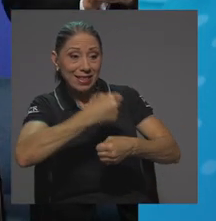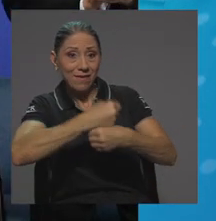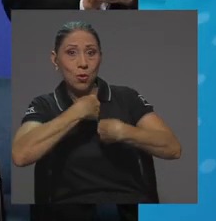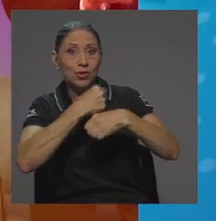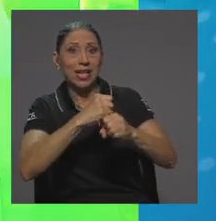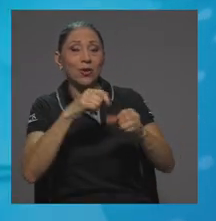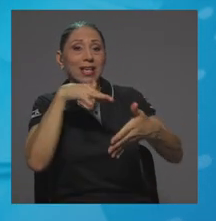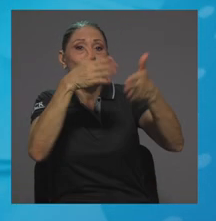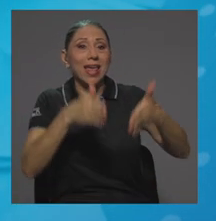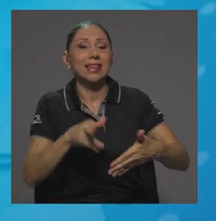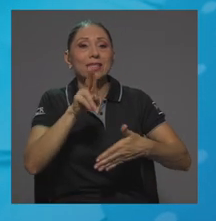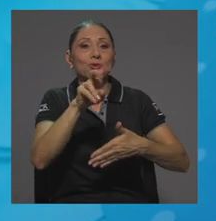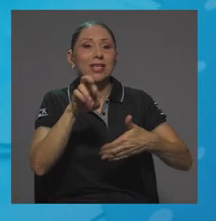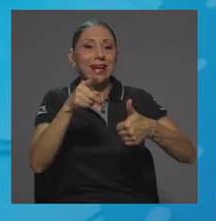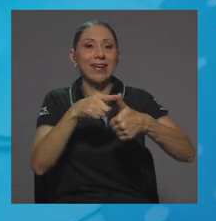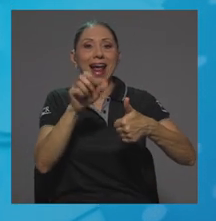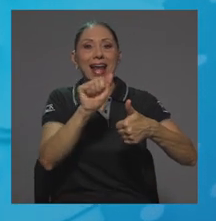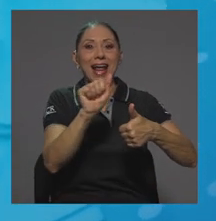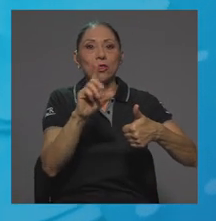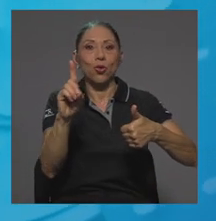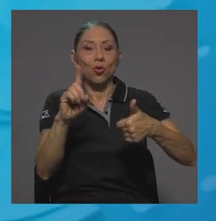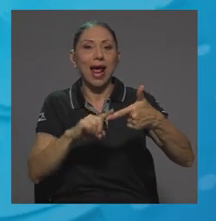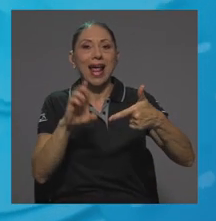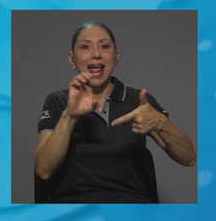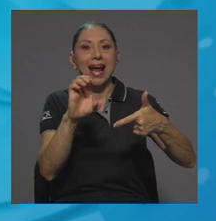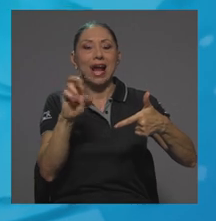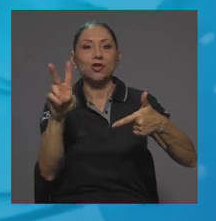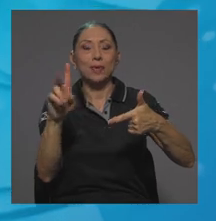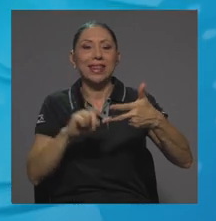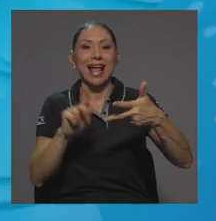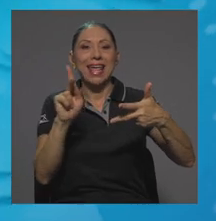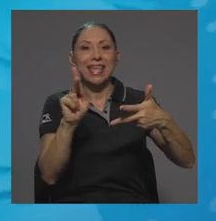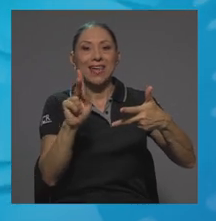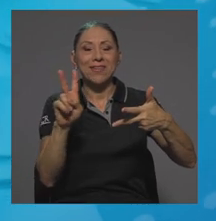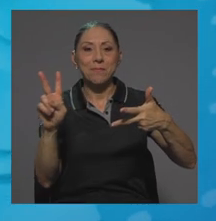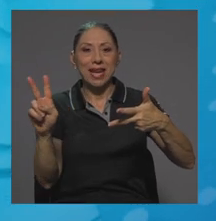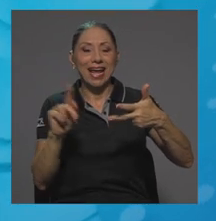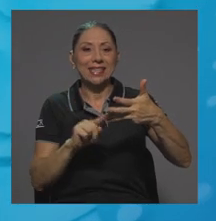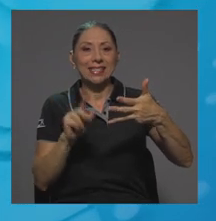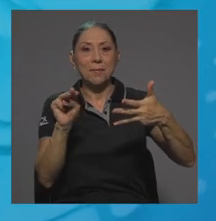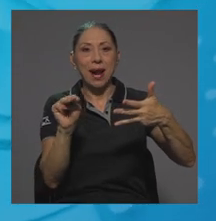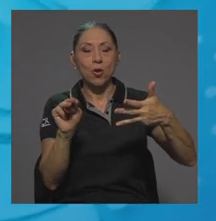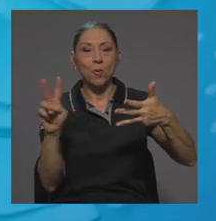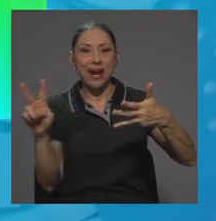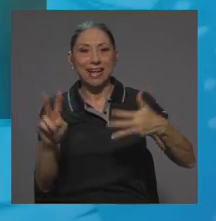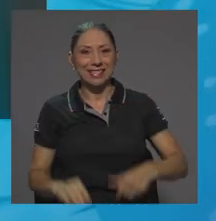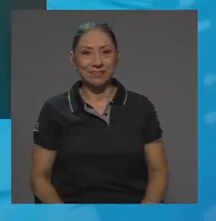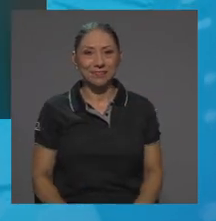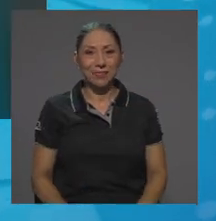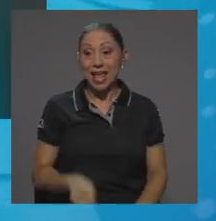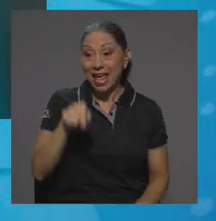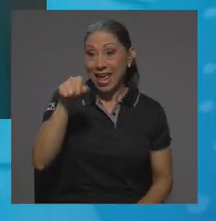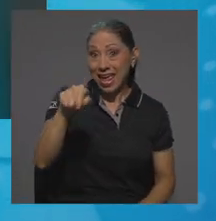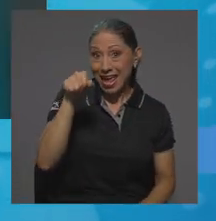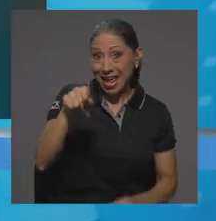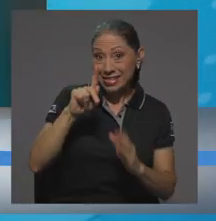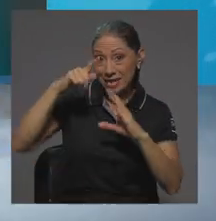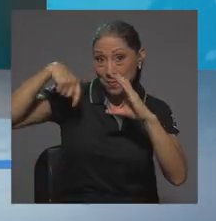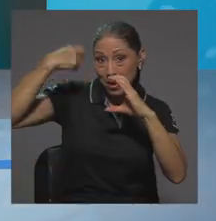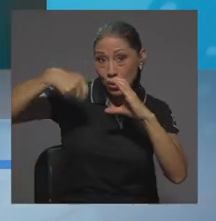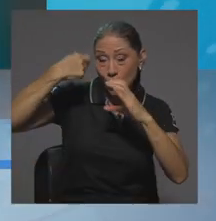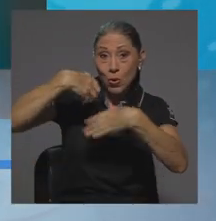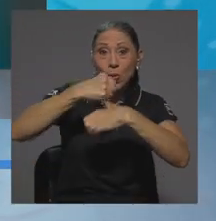de la UCR Alejandro Durán, Carlos Vindas, Kevin Venegas y Marlon Vargas. Este reportaje lo desarrollamos